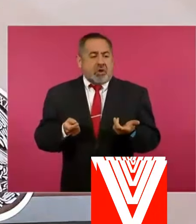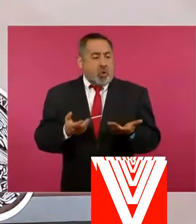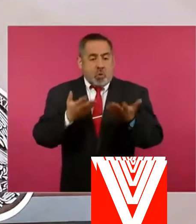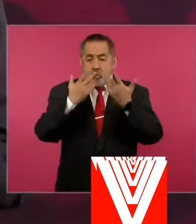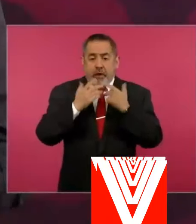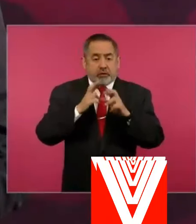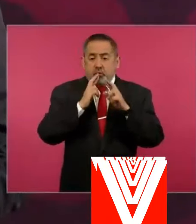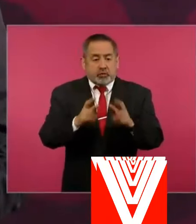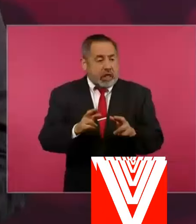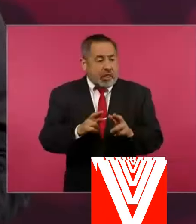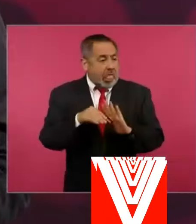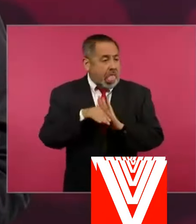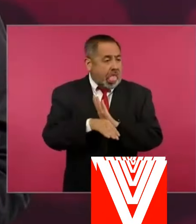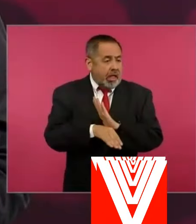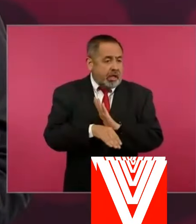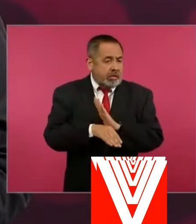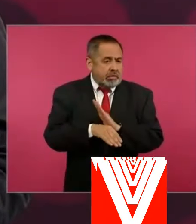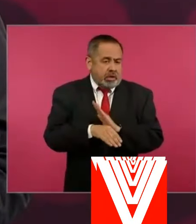resultados,